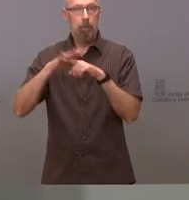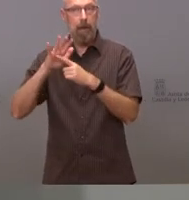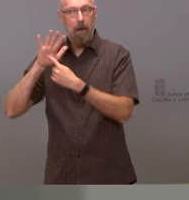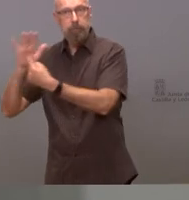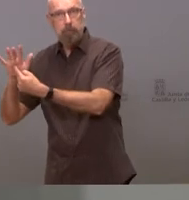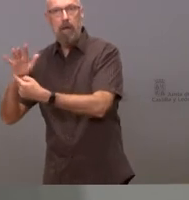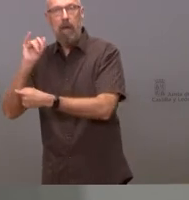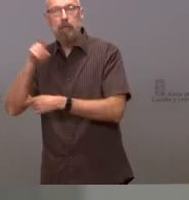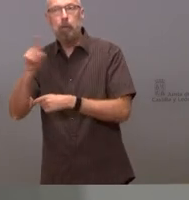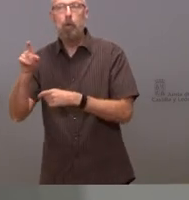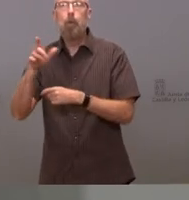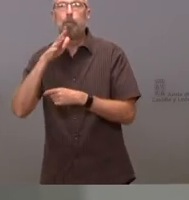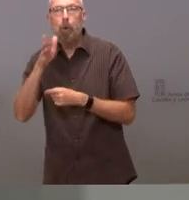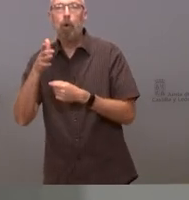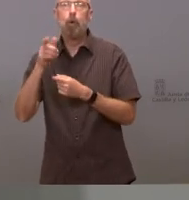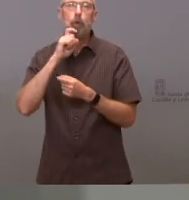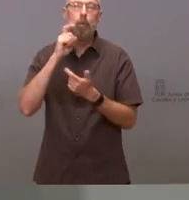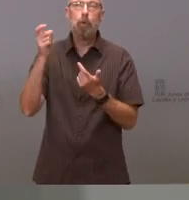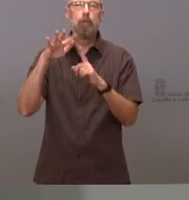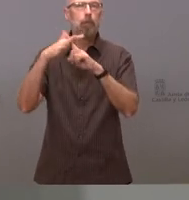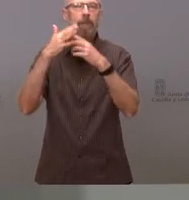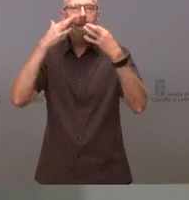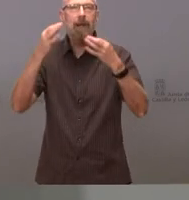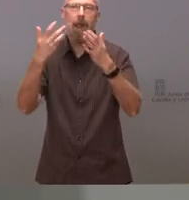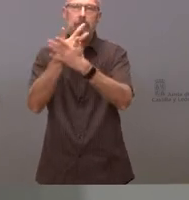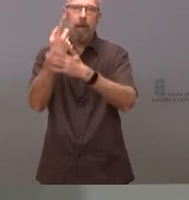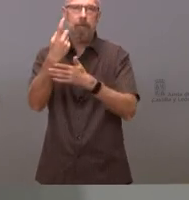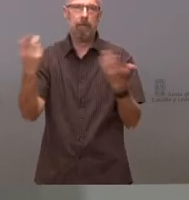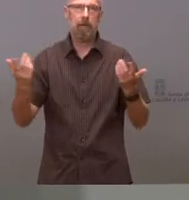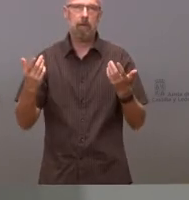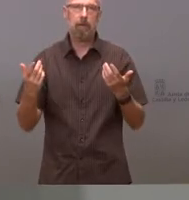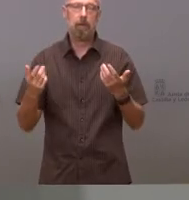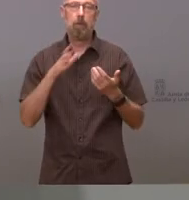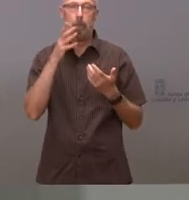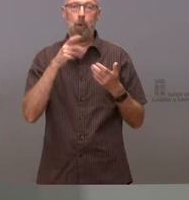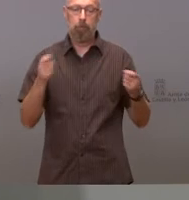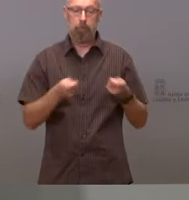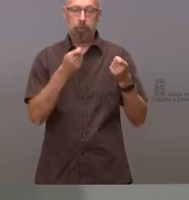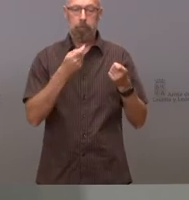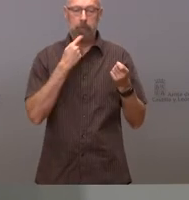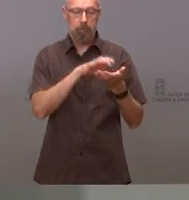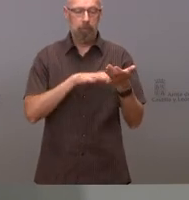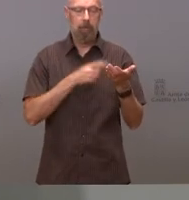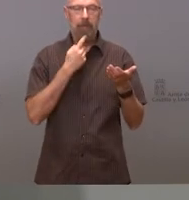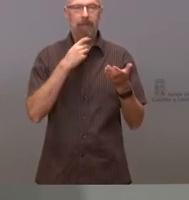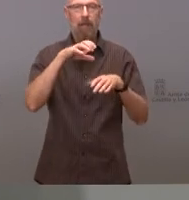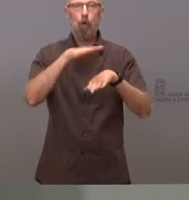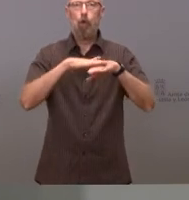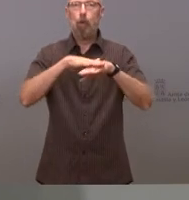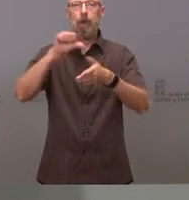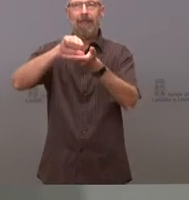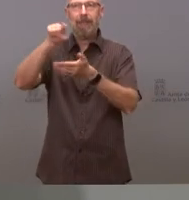lo que ha ocurrido porque lo que se pone en duda en esas informaciones es la honorabilidad del gobierno central no la nuestra